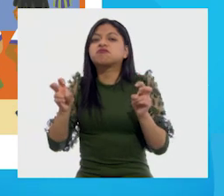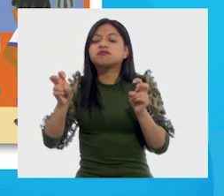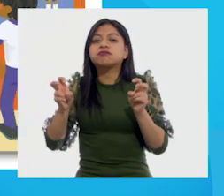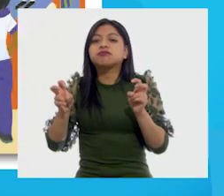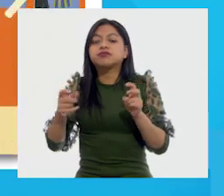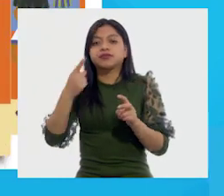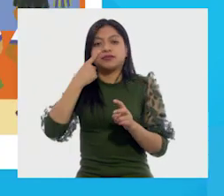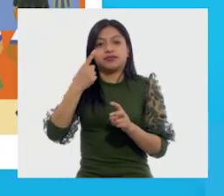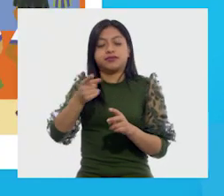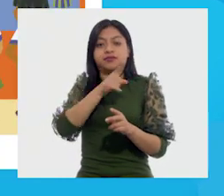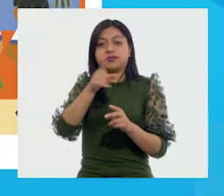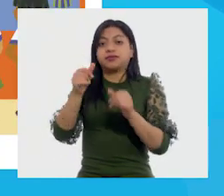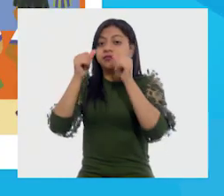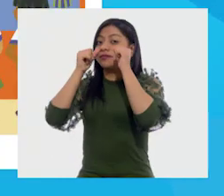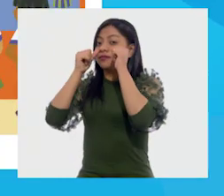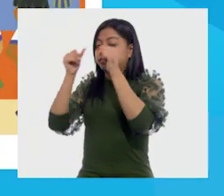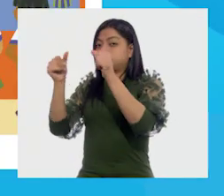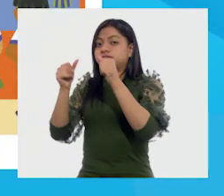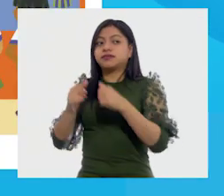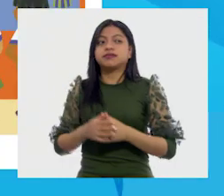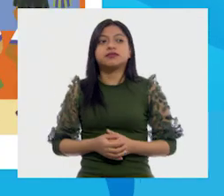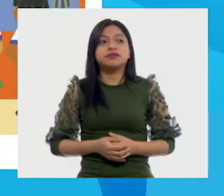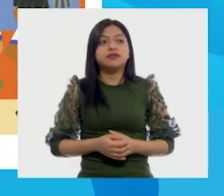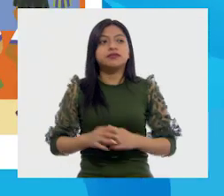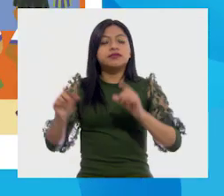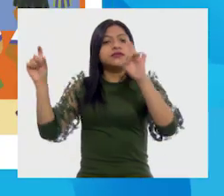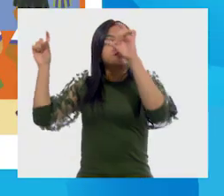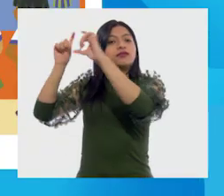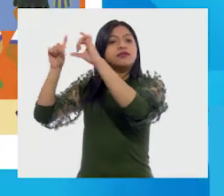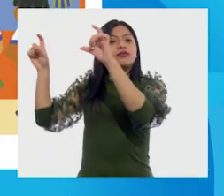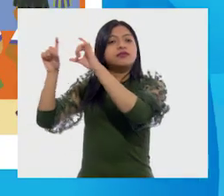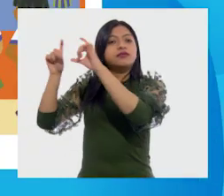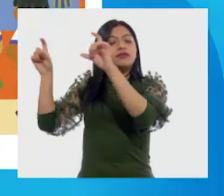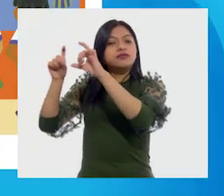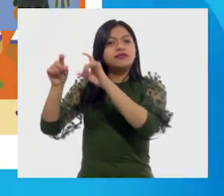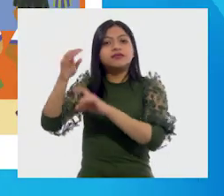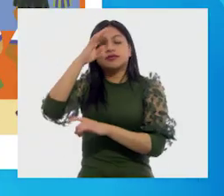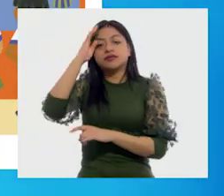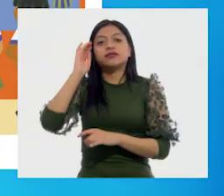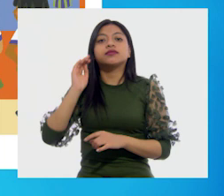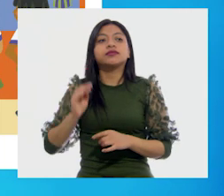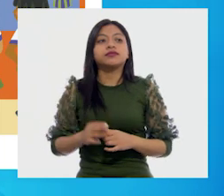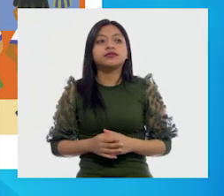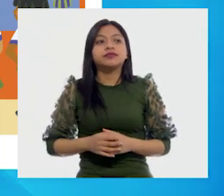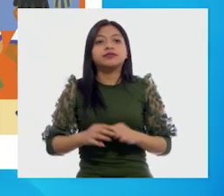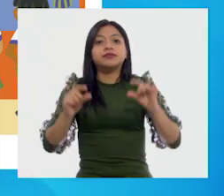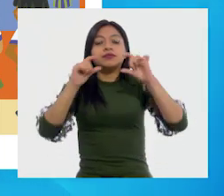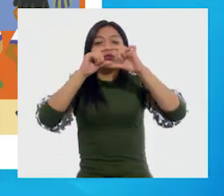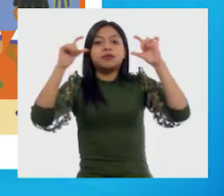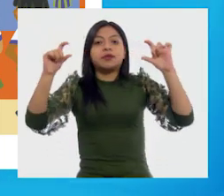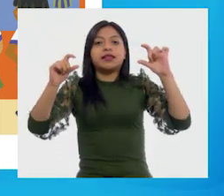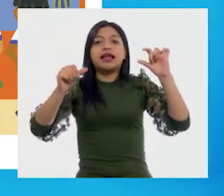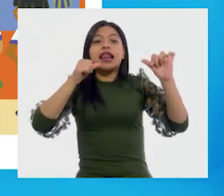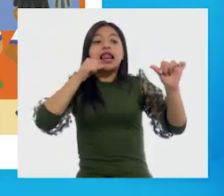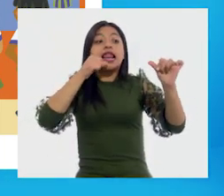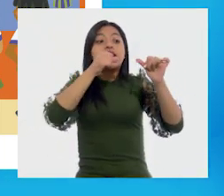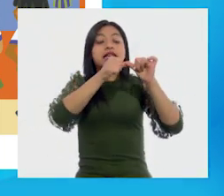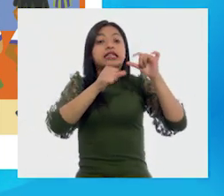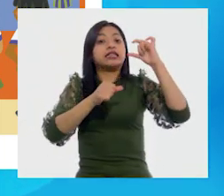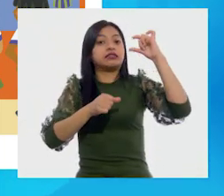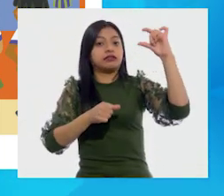quiero que observes muy bien, Mariana, porque en la parte de arriba aparecen letras más grandes,